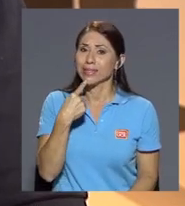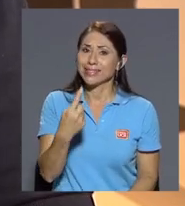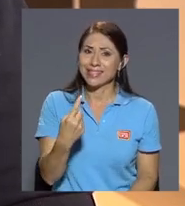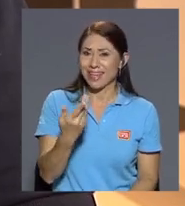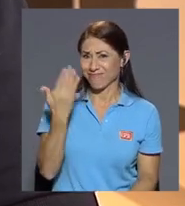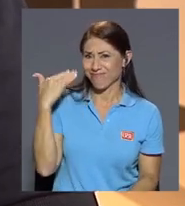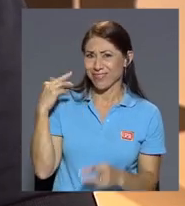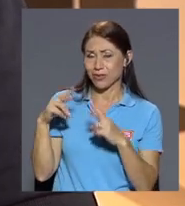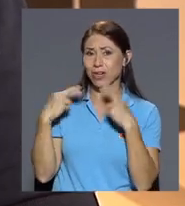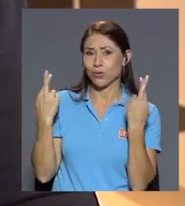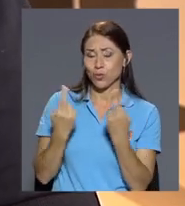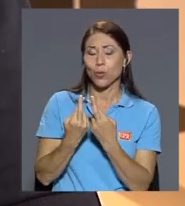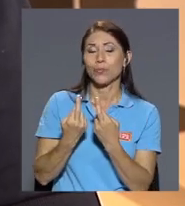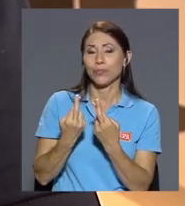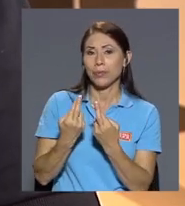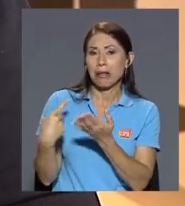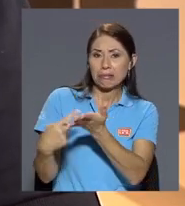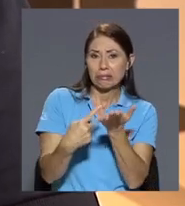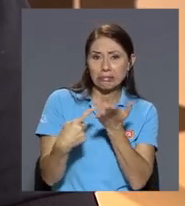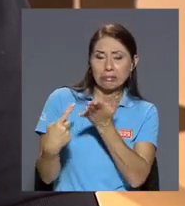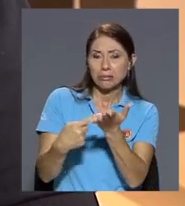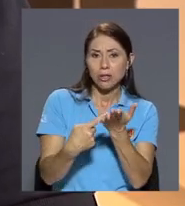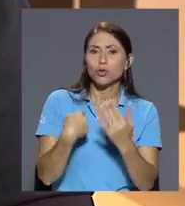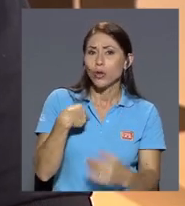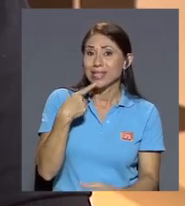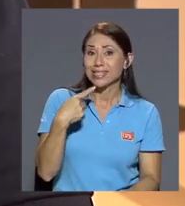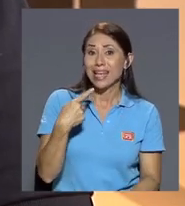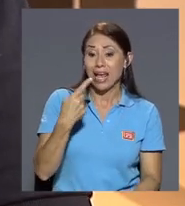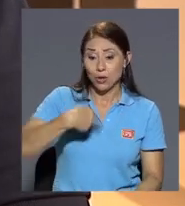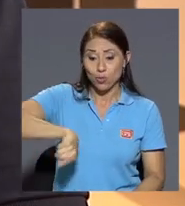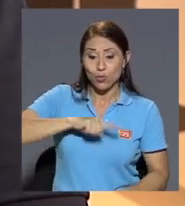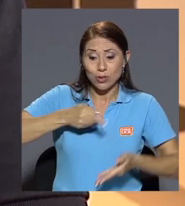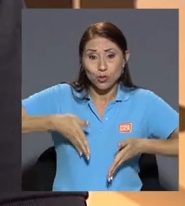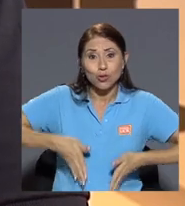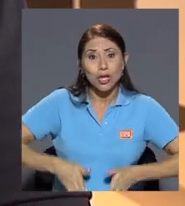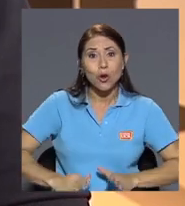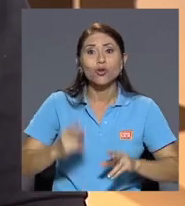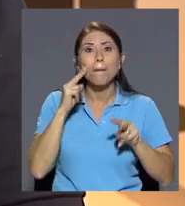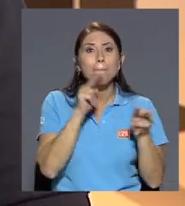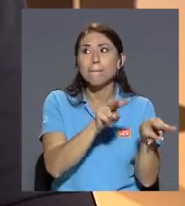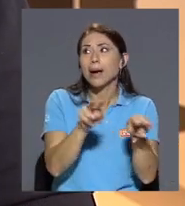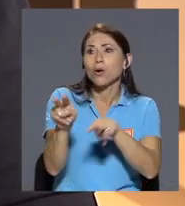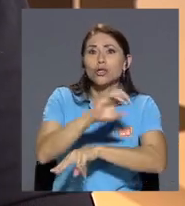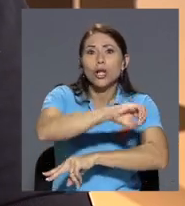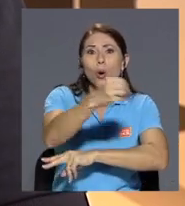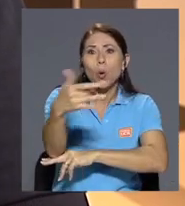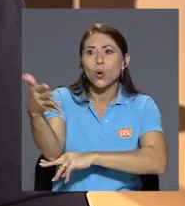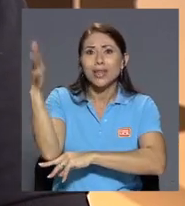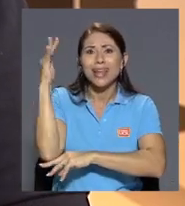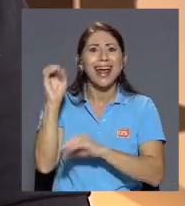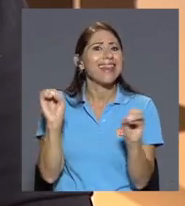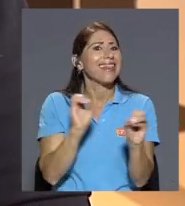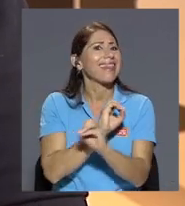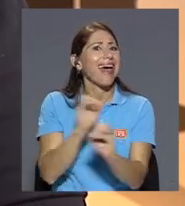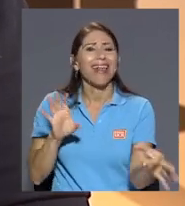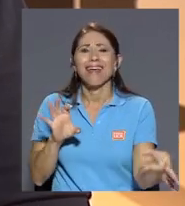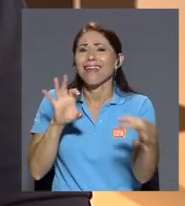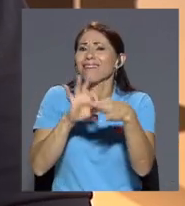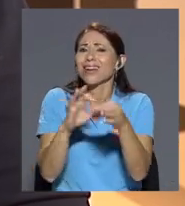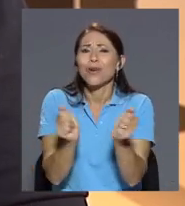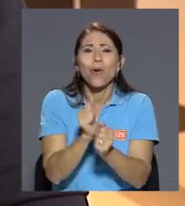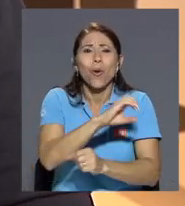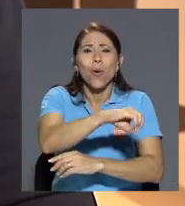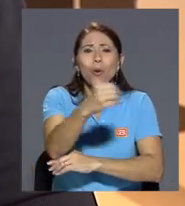en una reunión que tuvimos allá que la rutina que nuestros hijos van a conocer no tiene nada que ver con la rutina de nuestros abuelos de nuestros padres